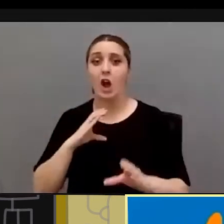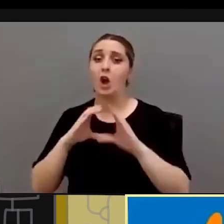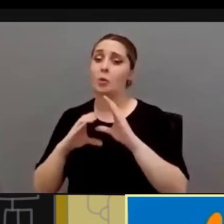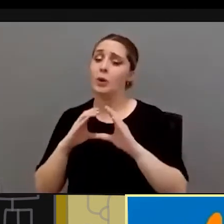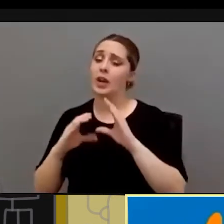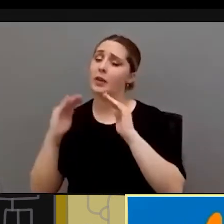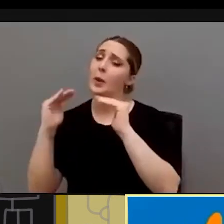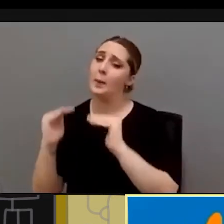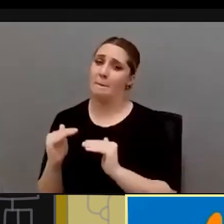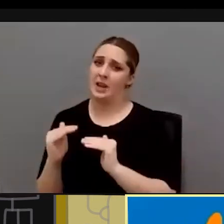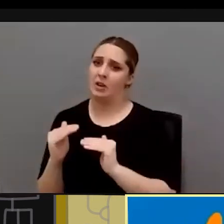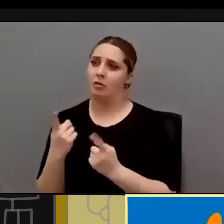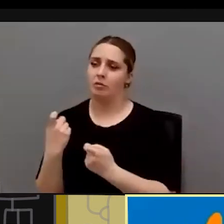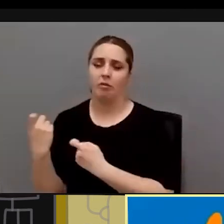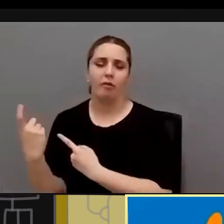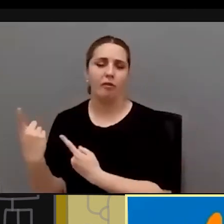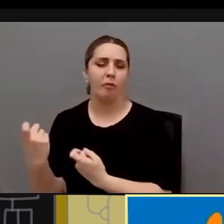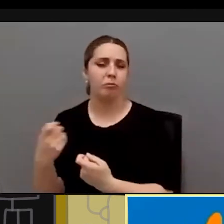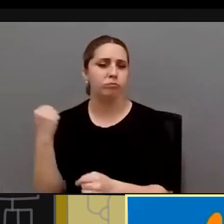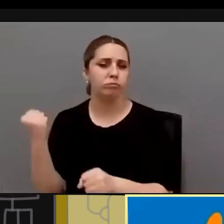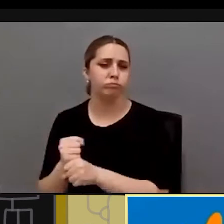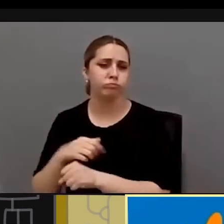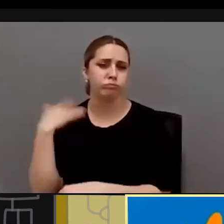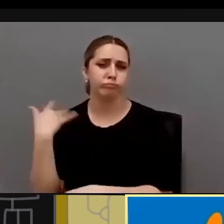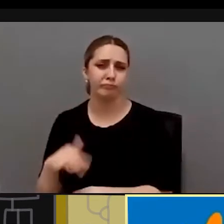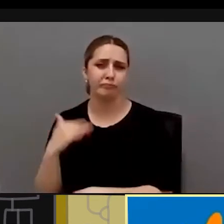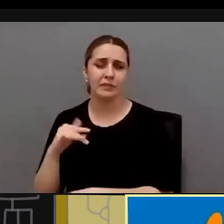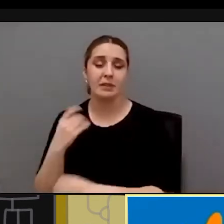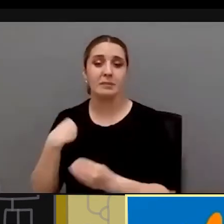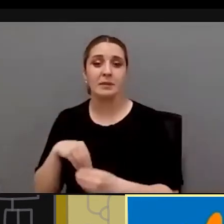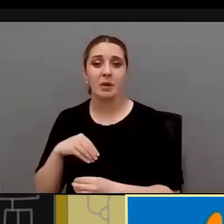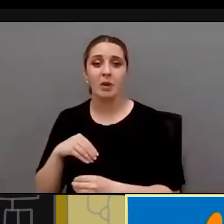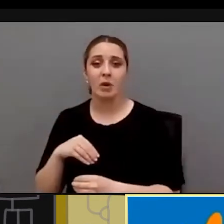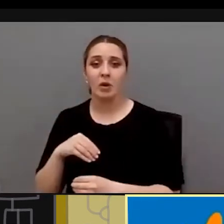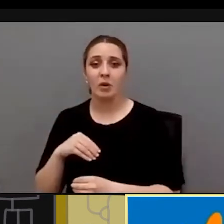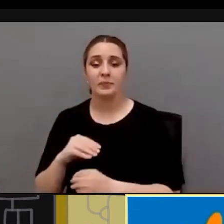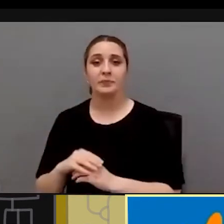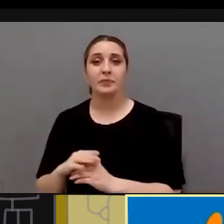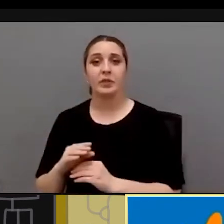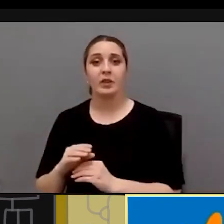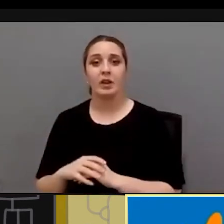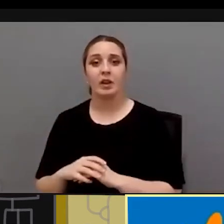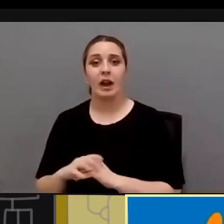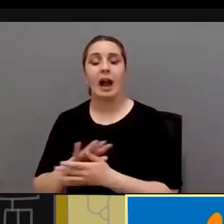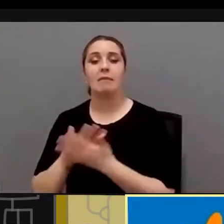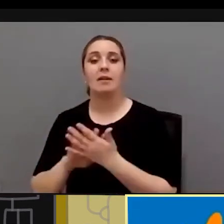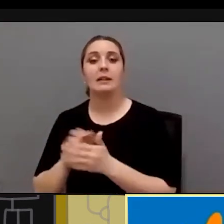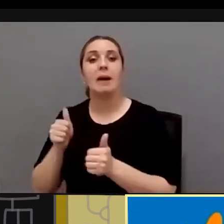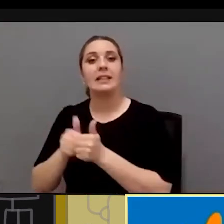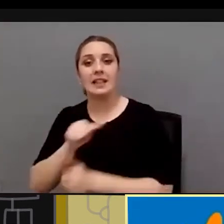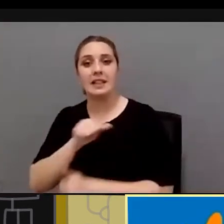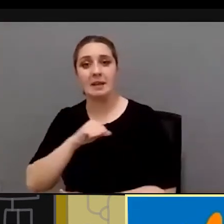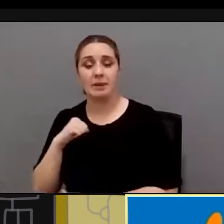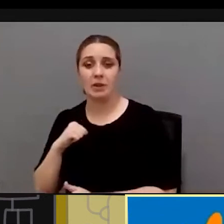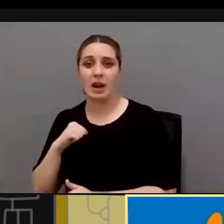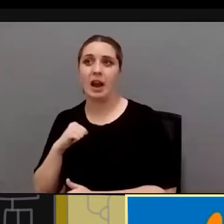la comunicación queda mucho que hacer y ahí esa postura que comentabas acerca de de la asistencia personal no sería tanto